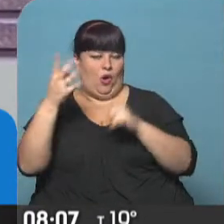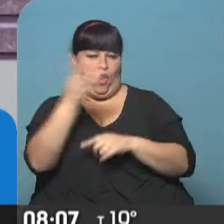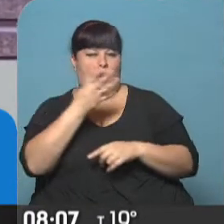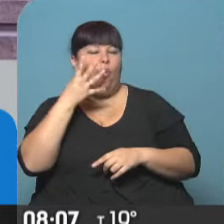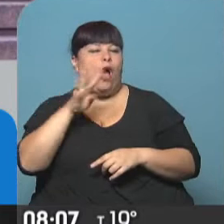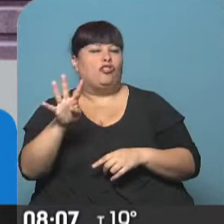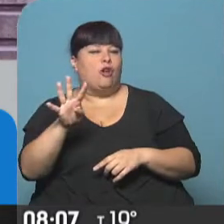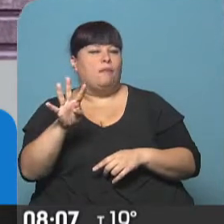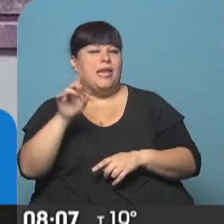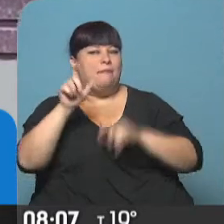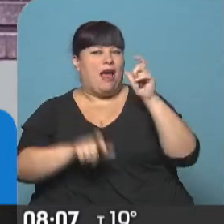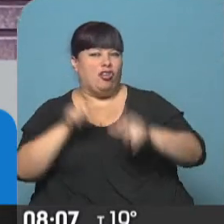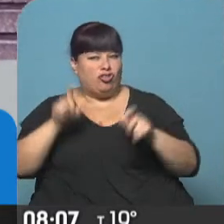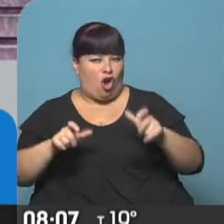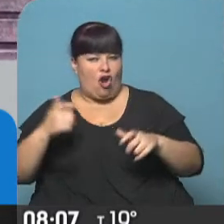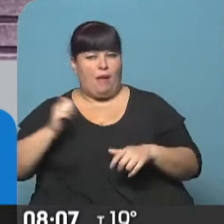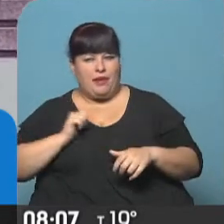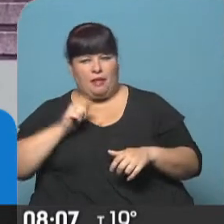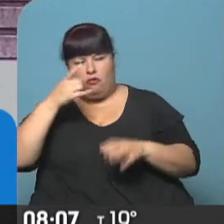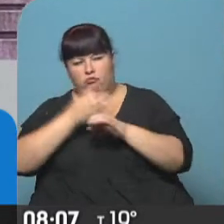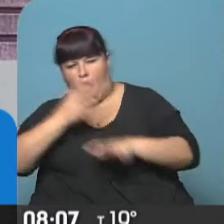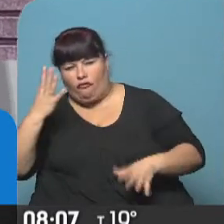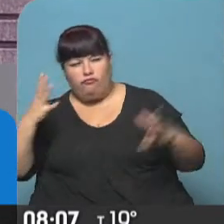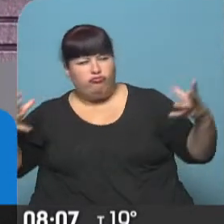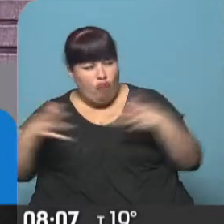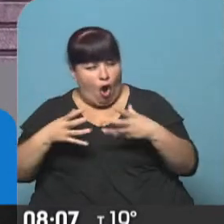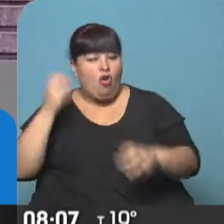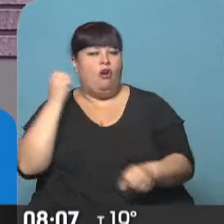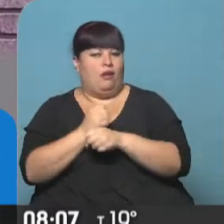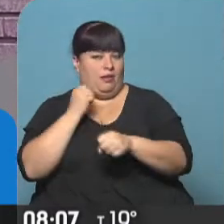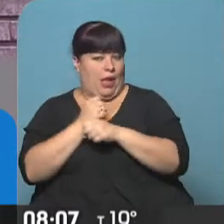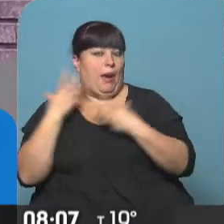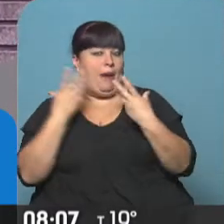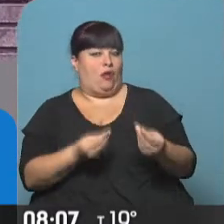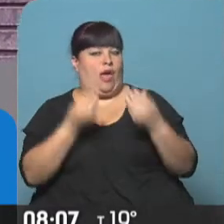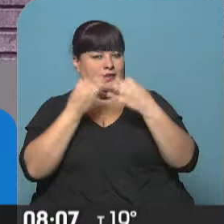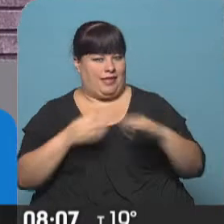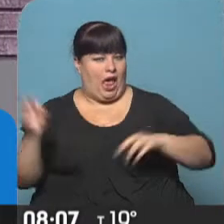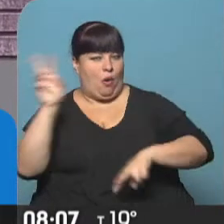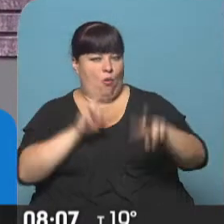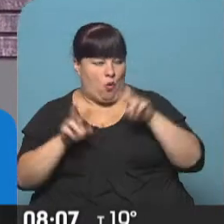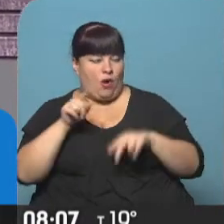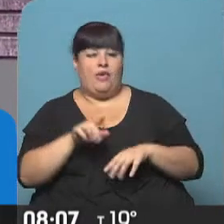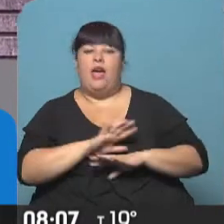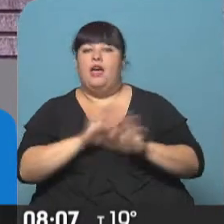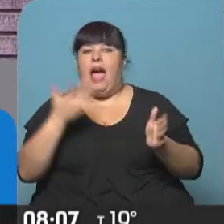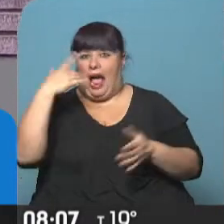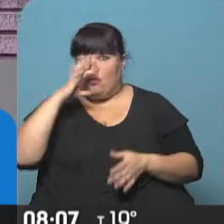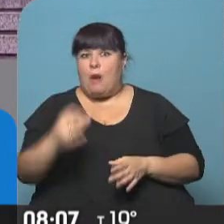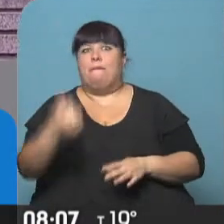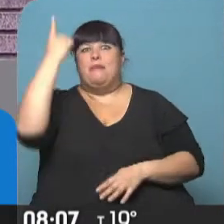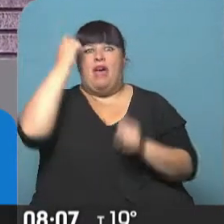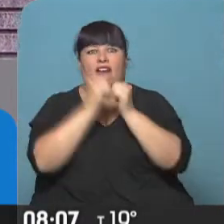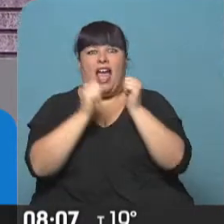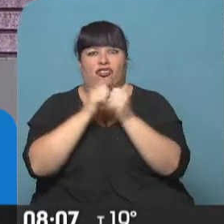.000 personas, efectivos, especialistas que están participando de este operativo de búsqueda y rescate sin precedentes en la